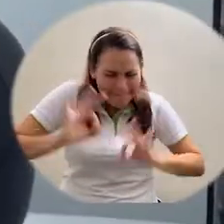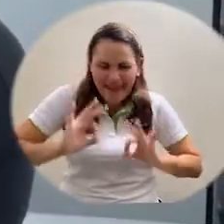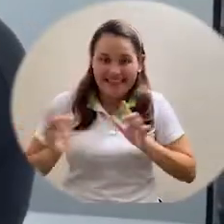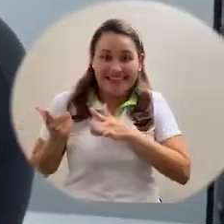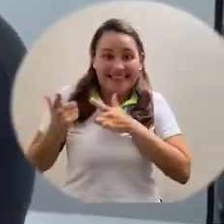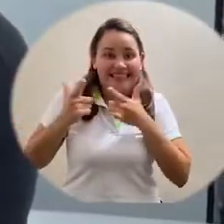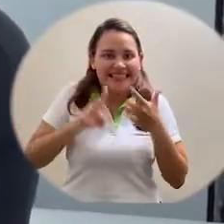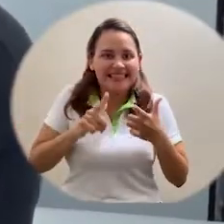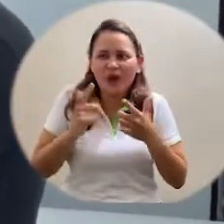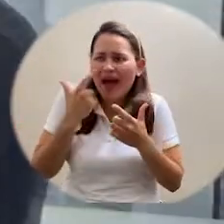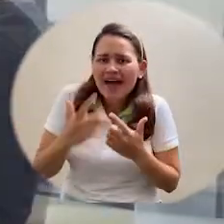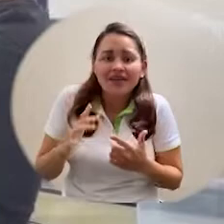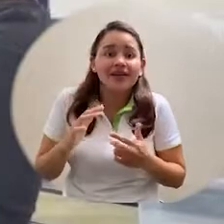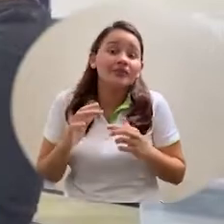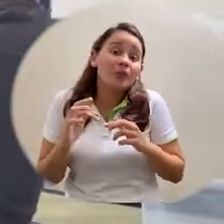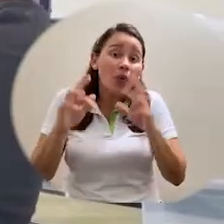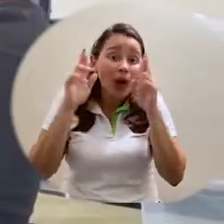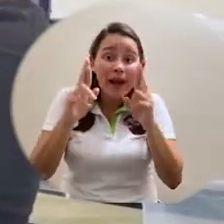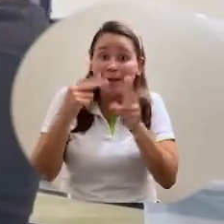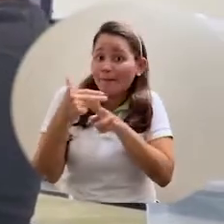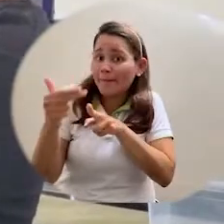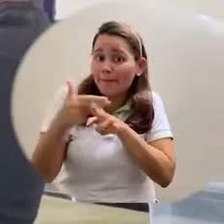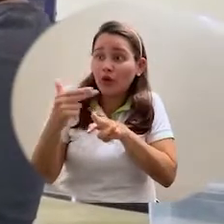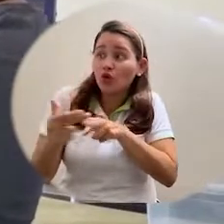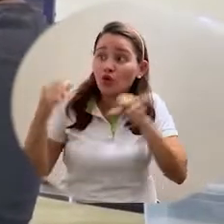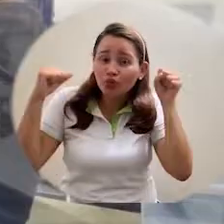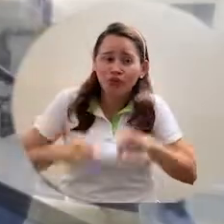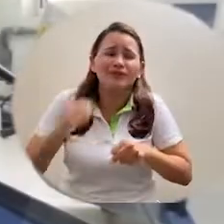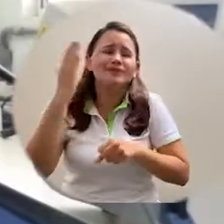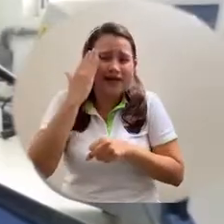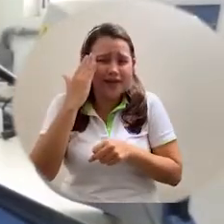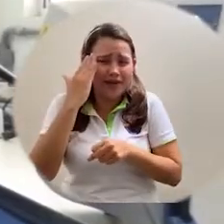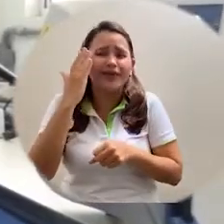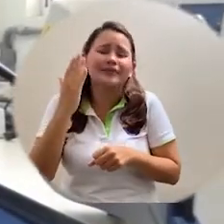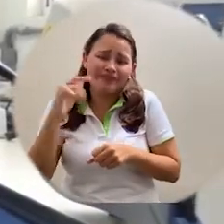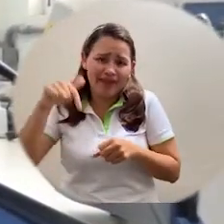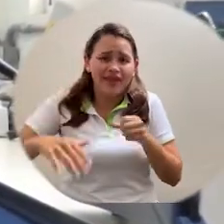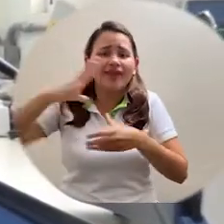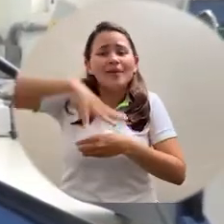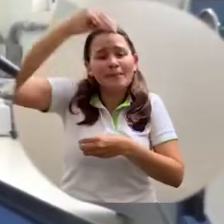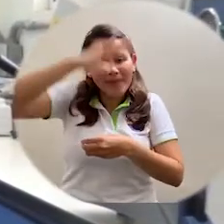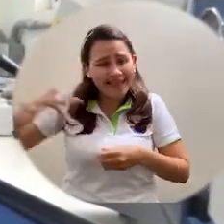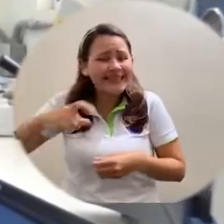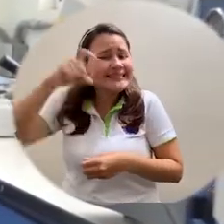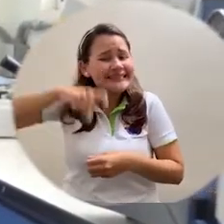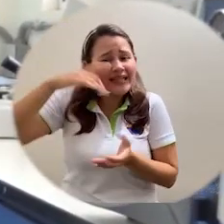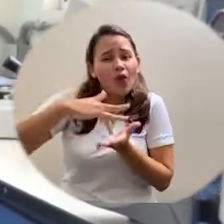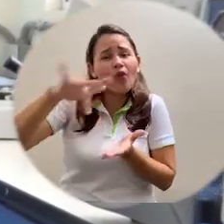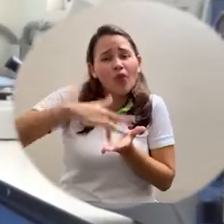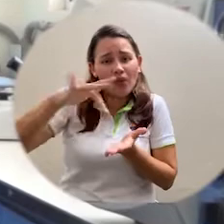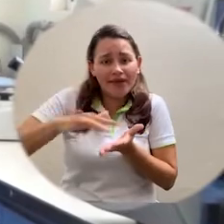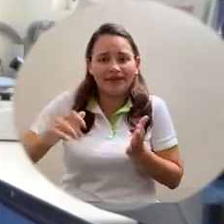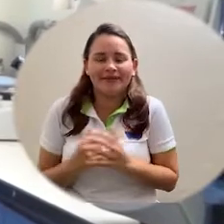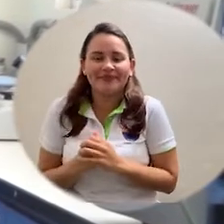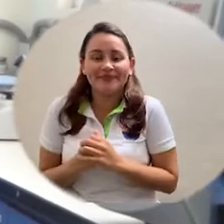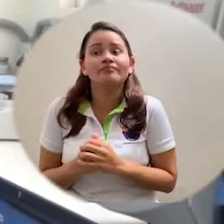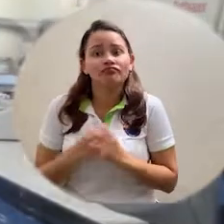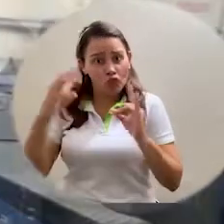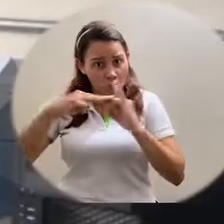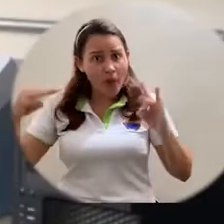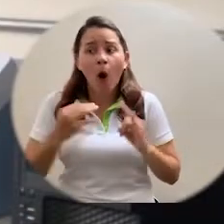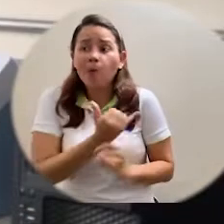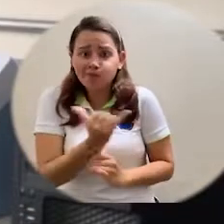ofrecerle al Magdalena este servicio de diagnóstico porque sabemos que lo necesitamos. La Universidad de Magdalena cuenta en este momento con el